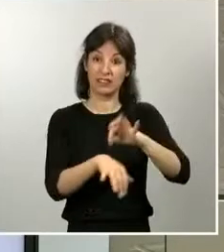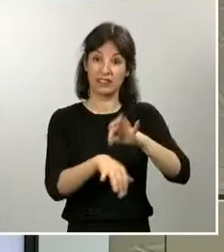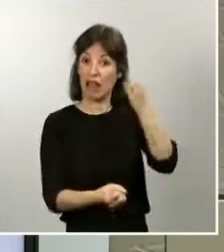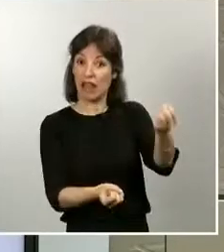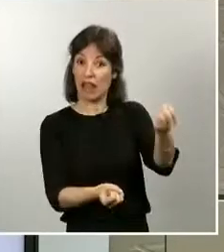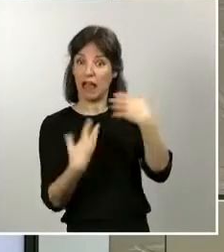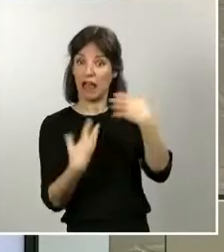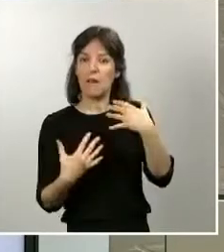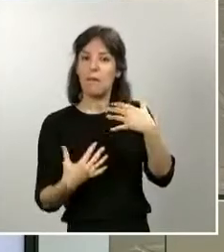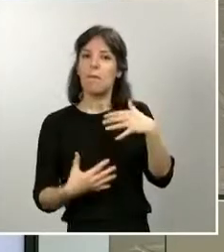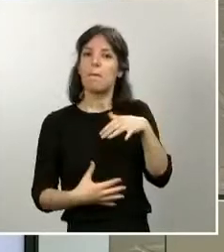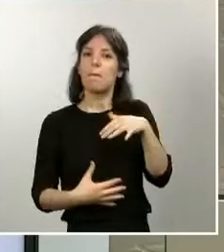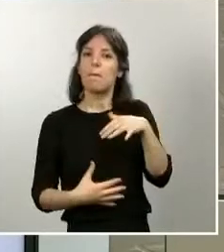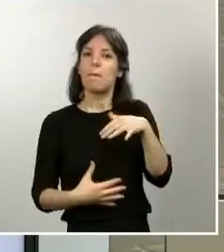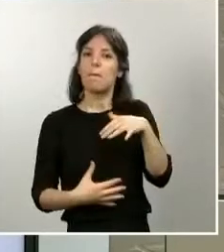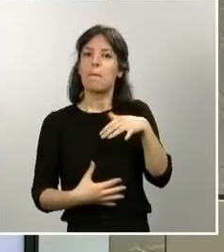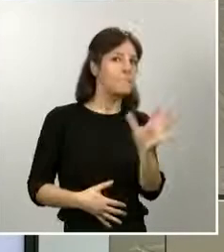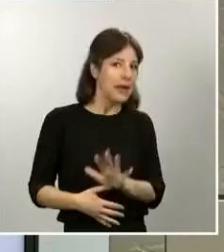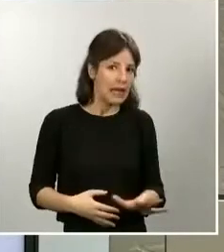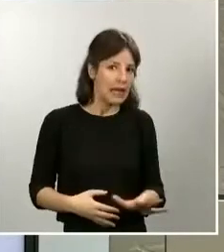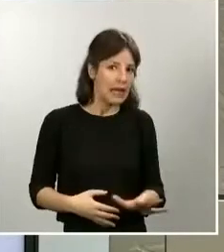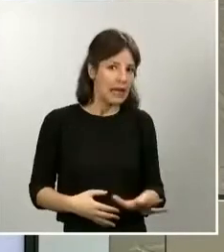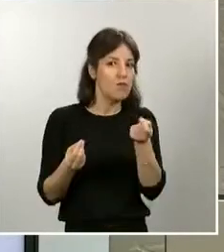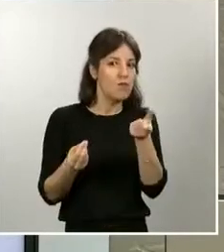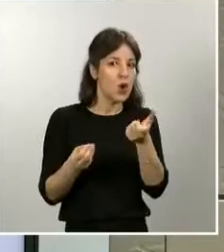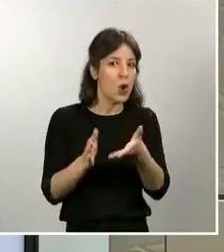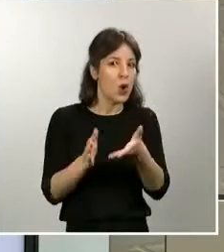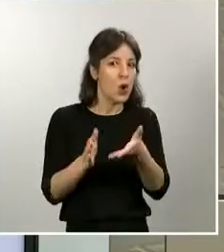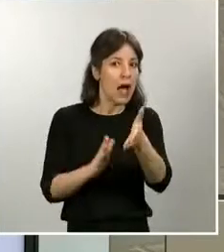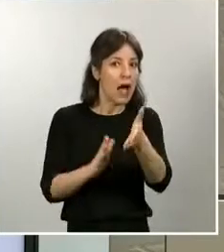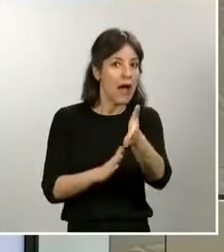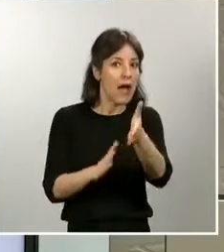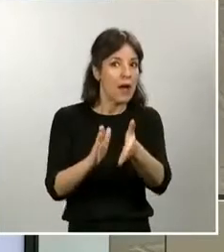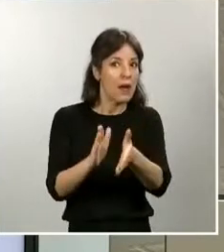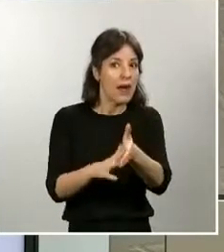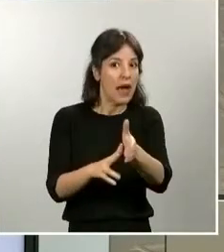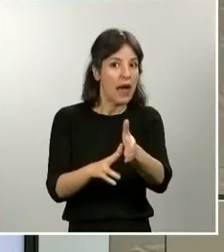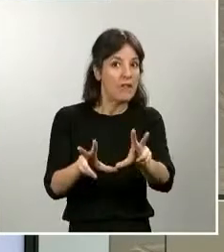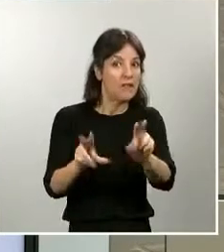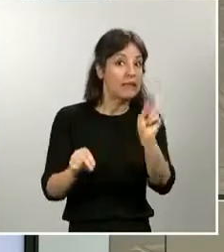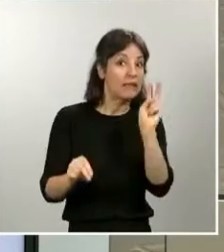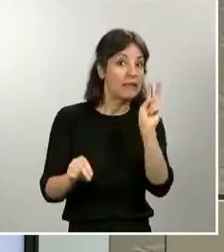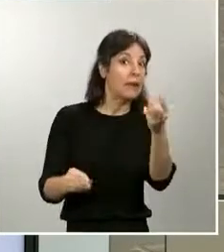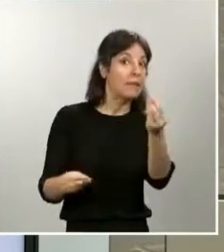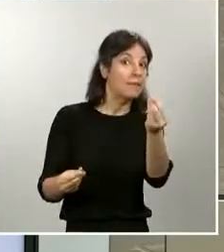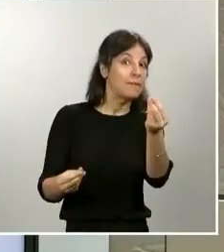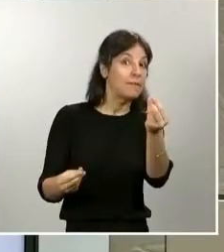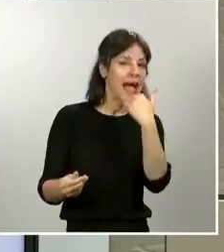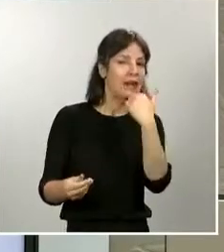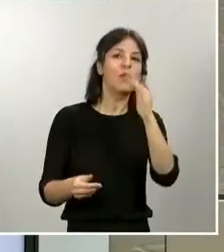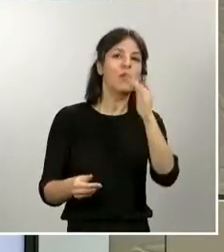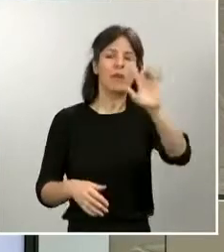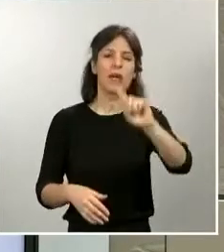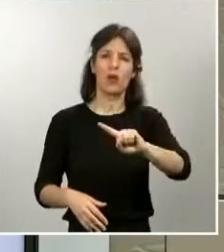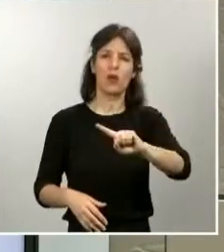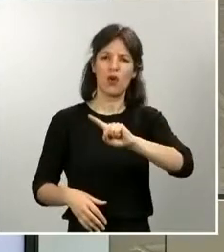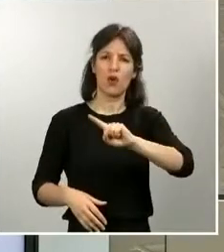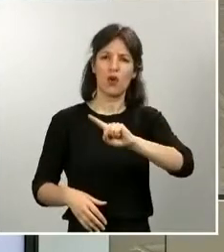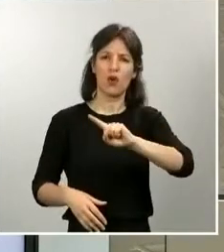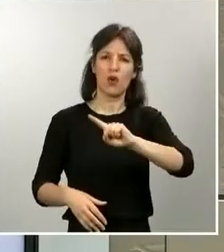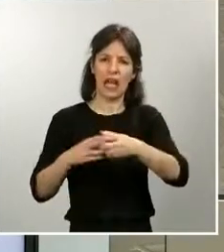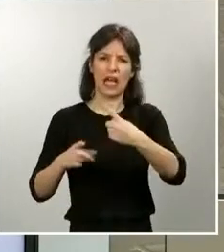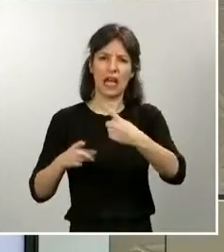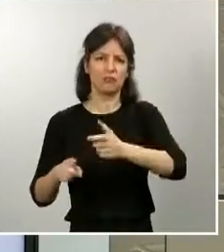ver un poco de luz al final. Pero que también las fuerzas armadas están permanentemente trabajando en aquellas otras